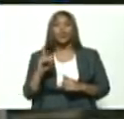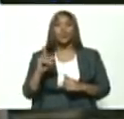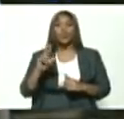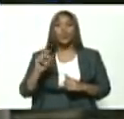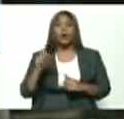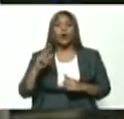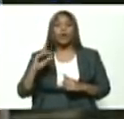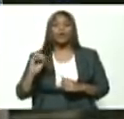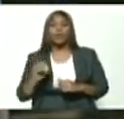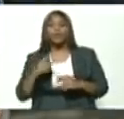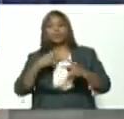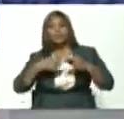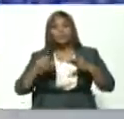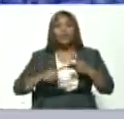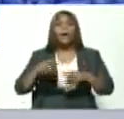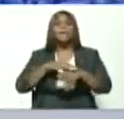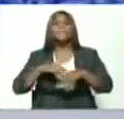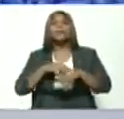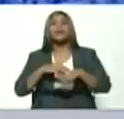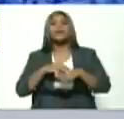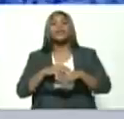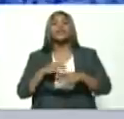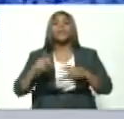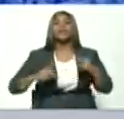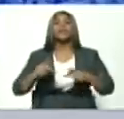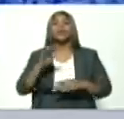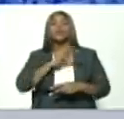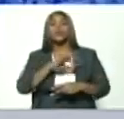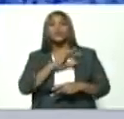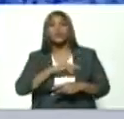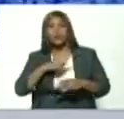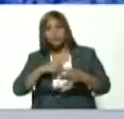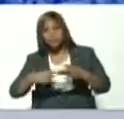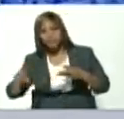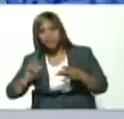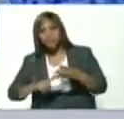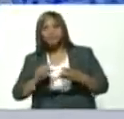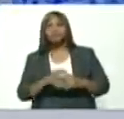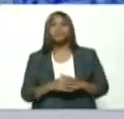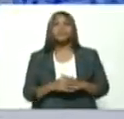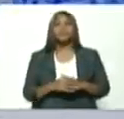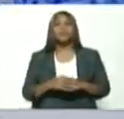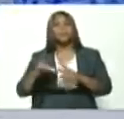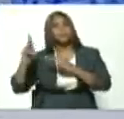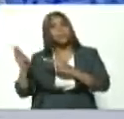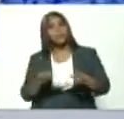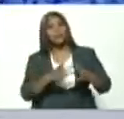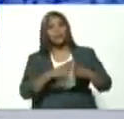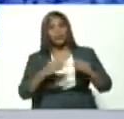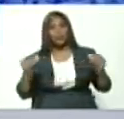Al ministro del Proceso Social del Trabajo, José Ramón Rivero. Bienvenidos.